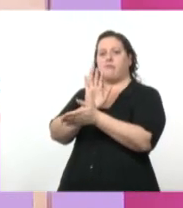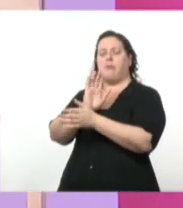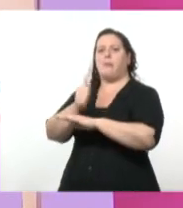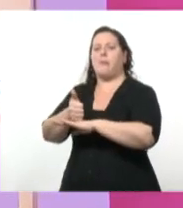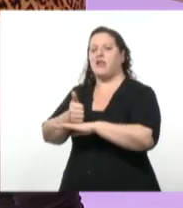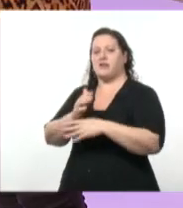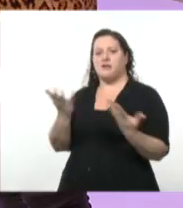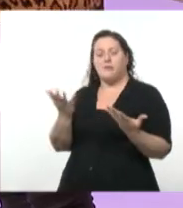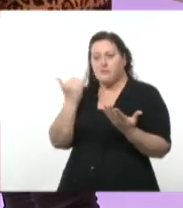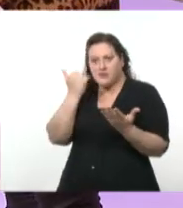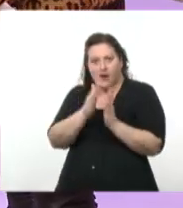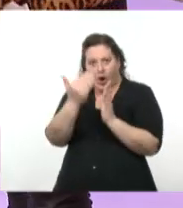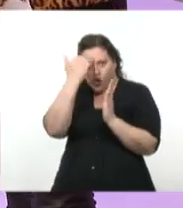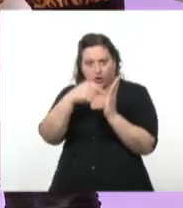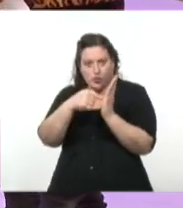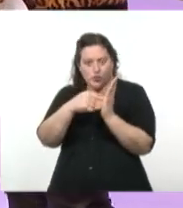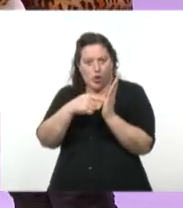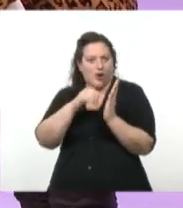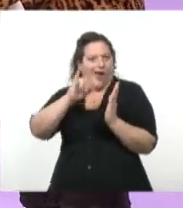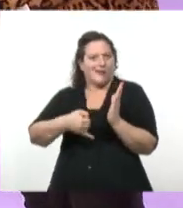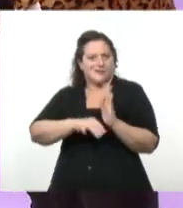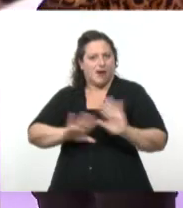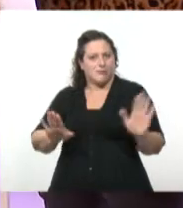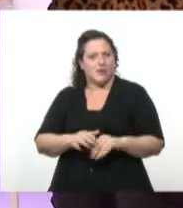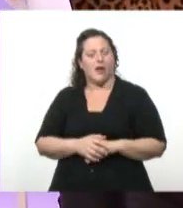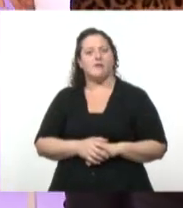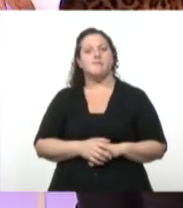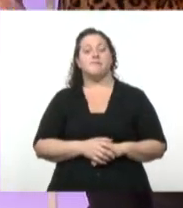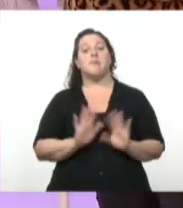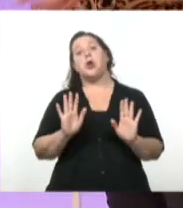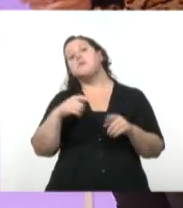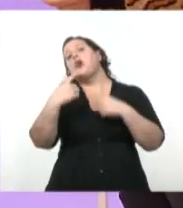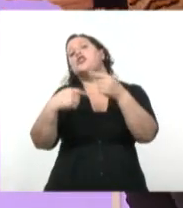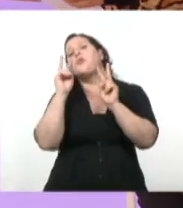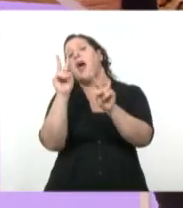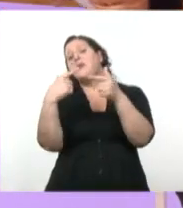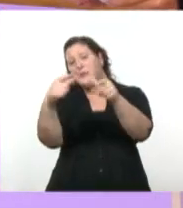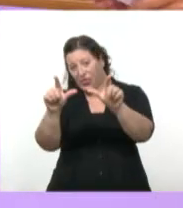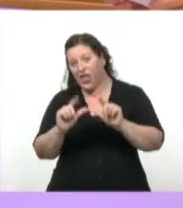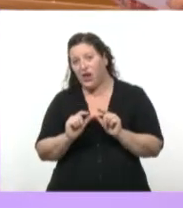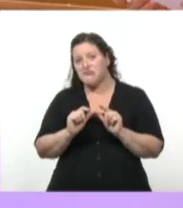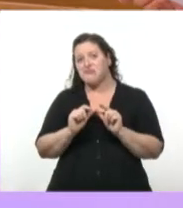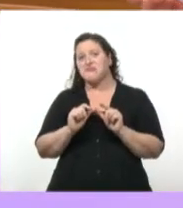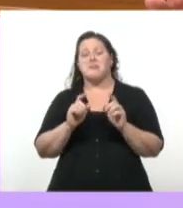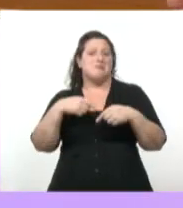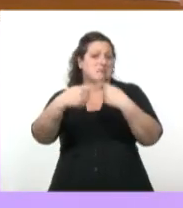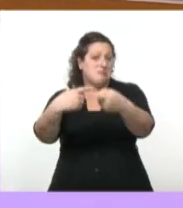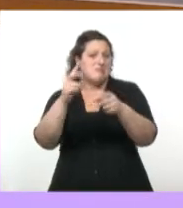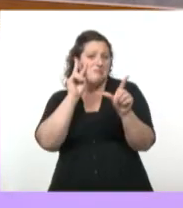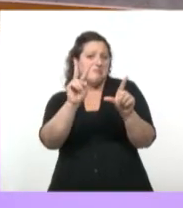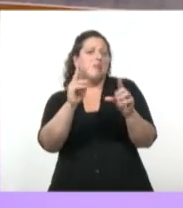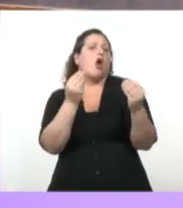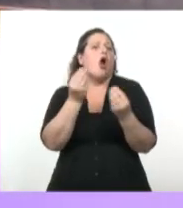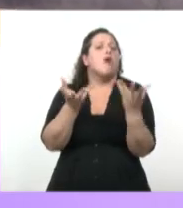Constitución. Vamos a seguir viendo el video que empezamos a ver y que nos vamos a seguir viendo cómo